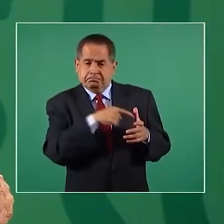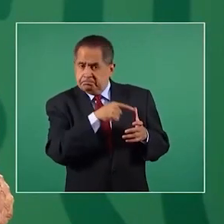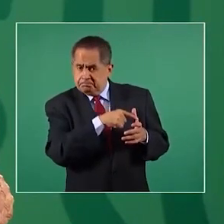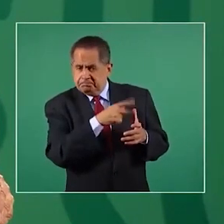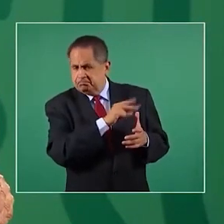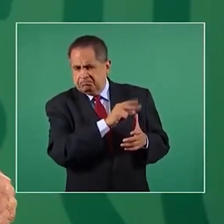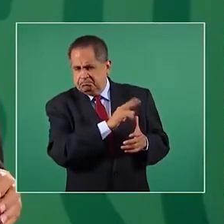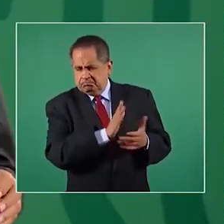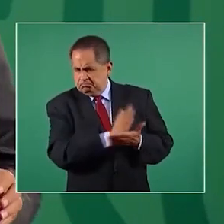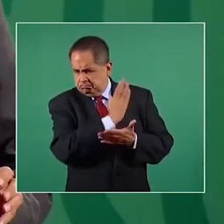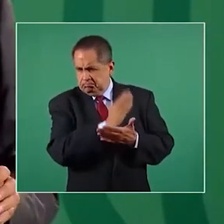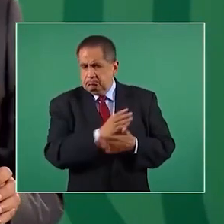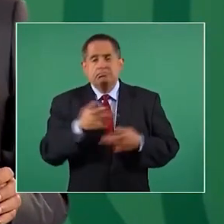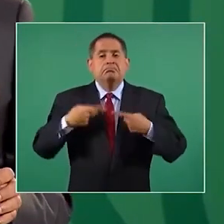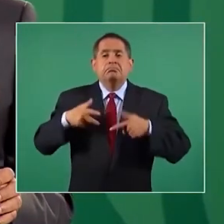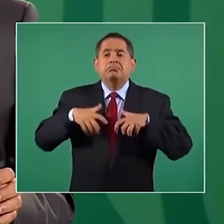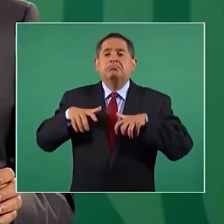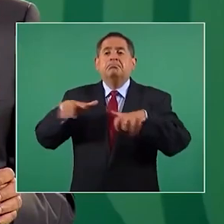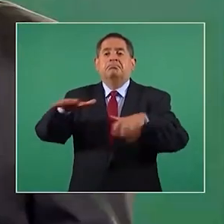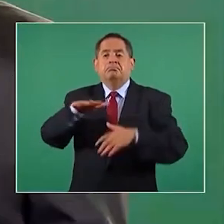estos son ejercicios